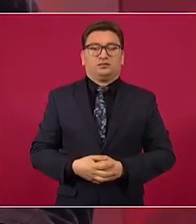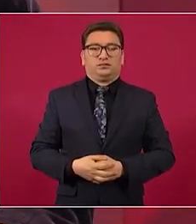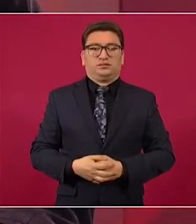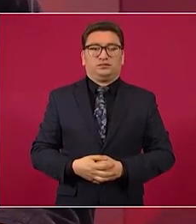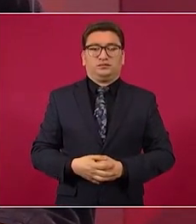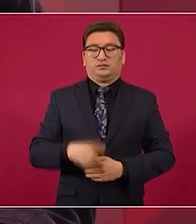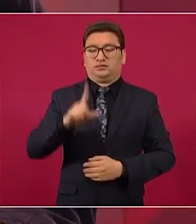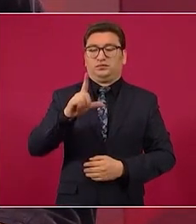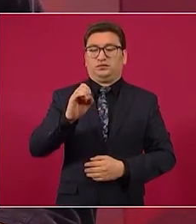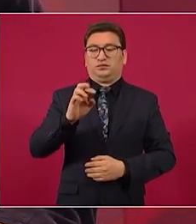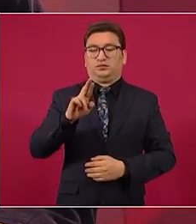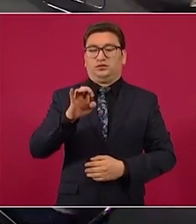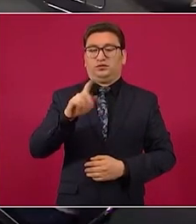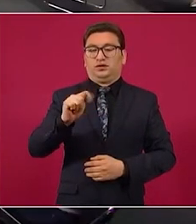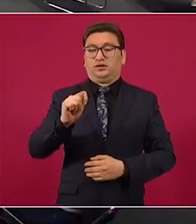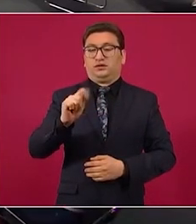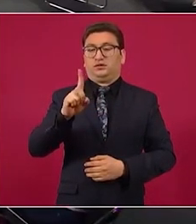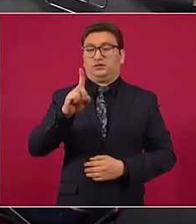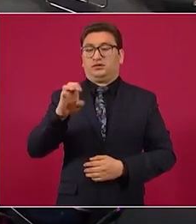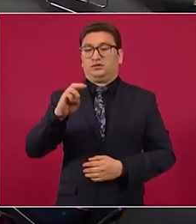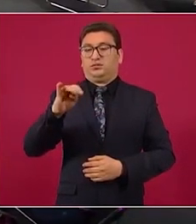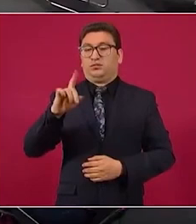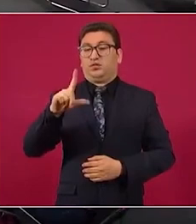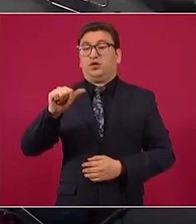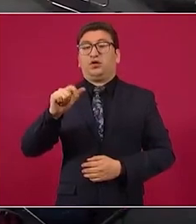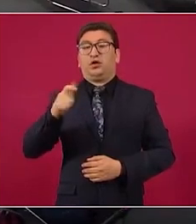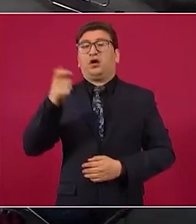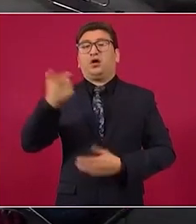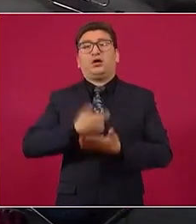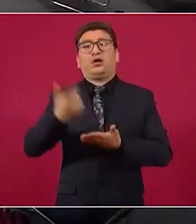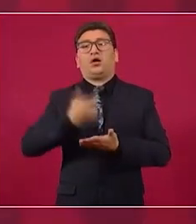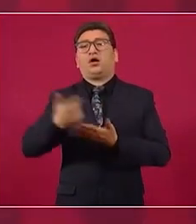Lorede Mola cuánto gana y quién le paga